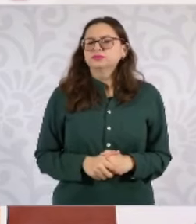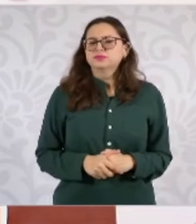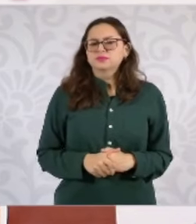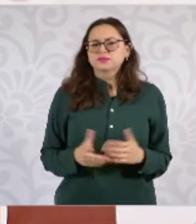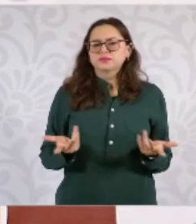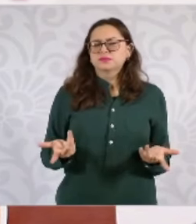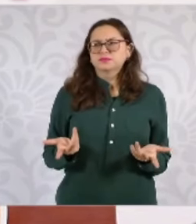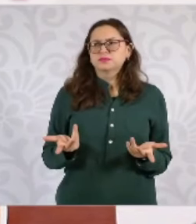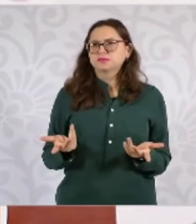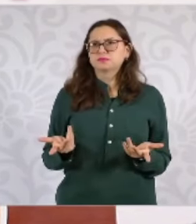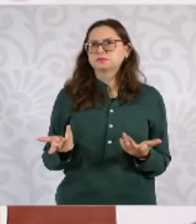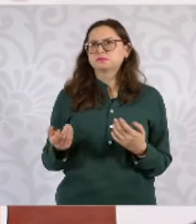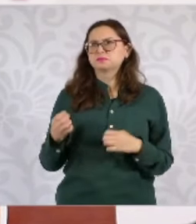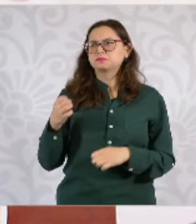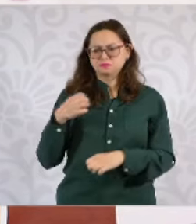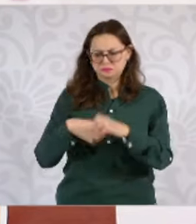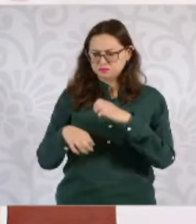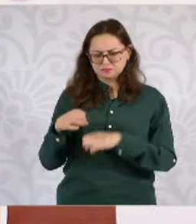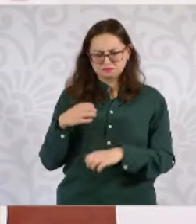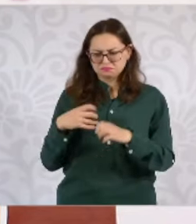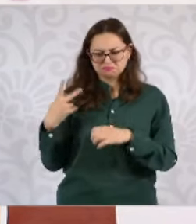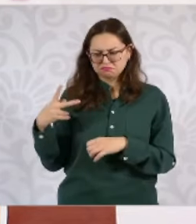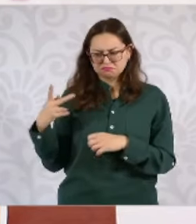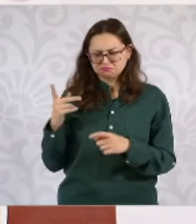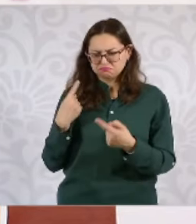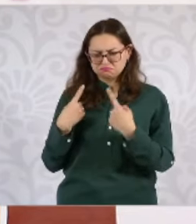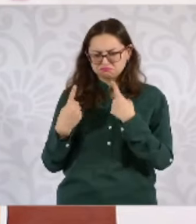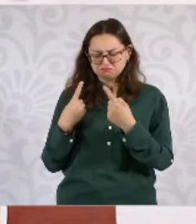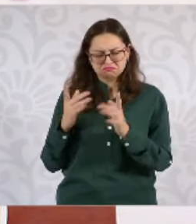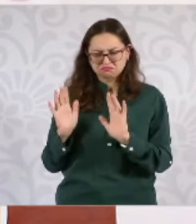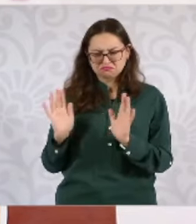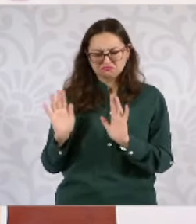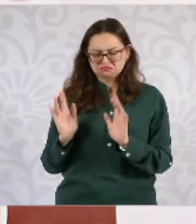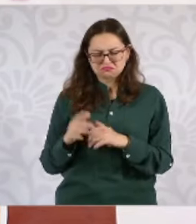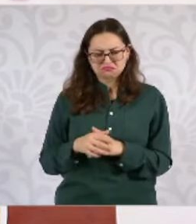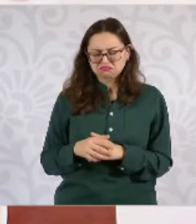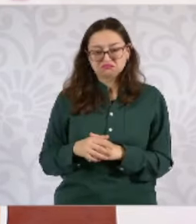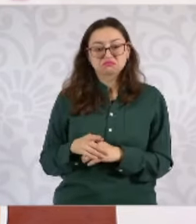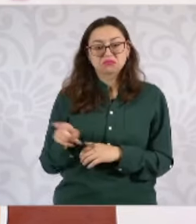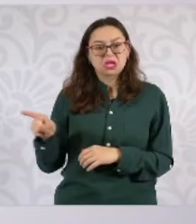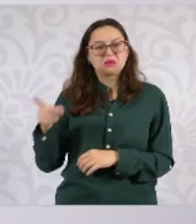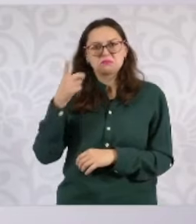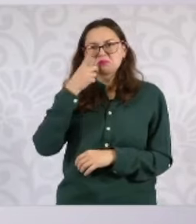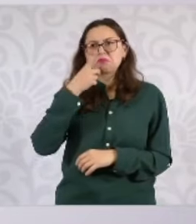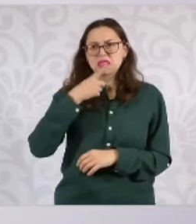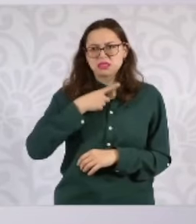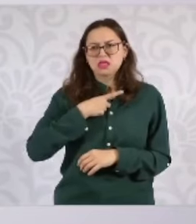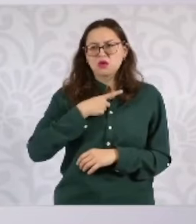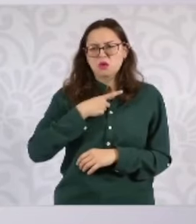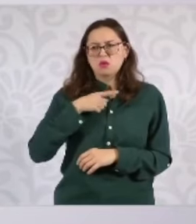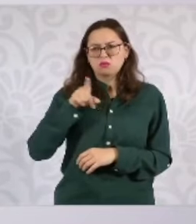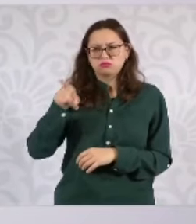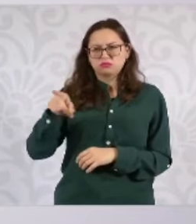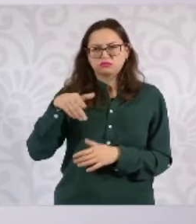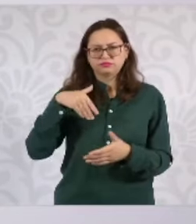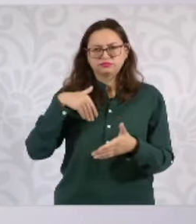hay inversiones actuales, por ejemplo, en una asociación con otras empresas, tienen el puerto de Salina Cruz,